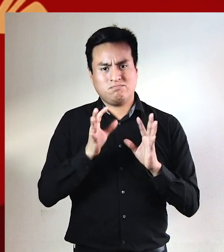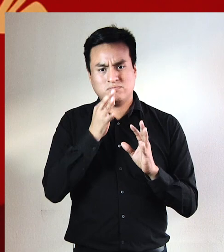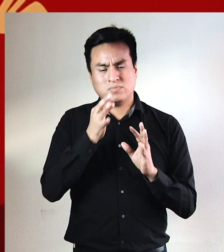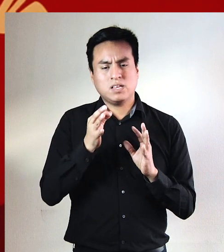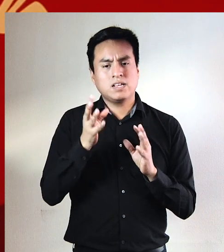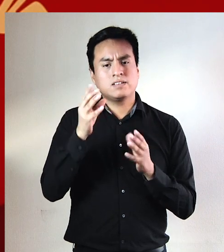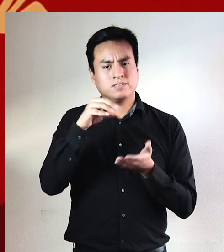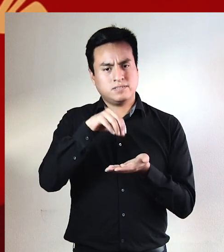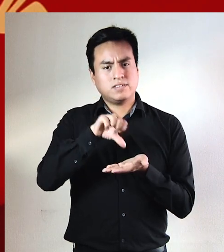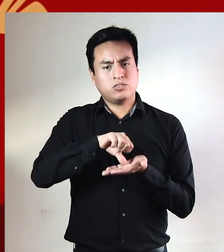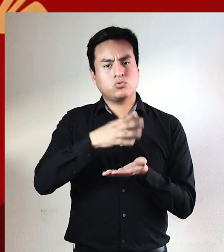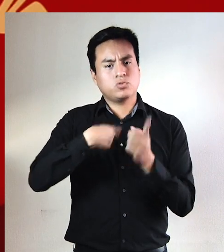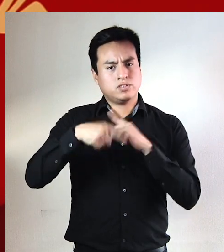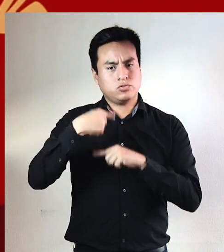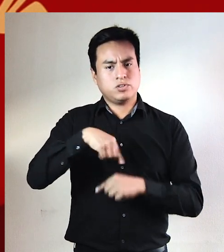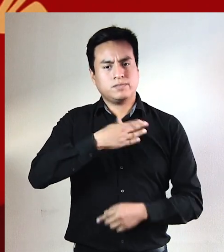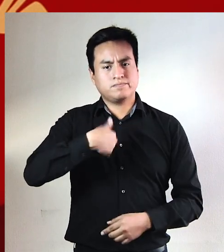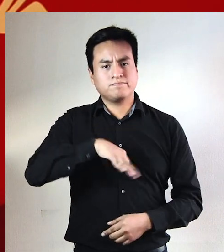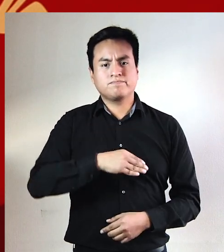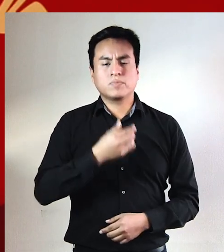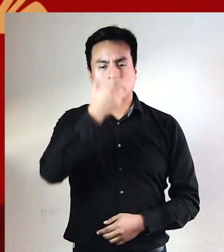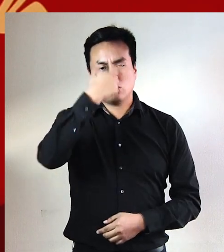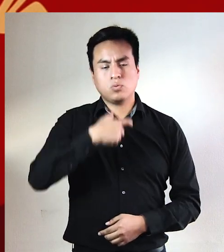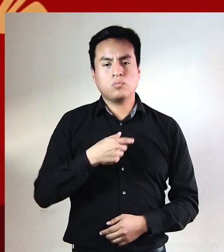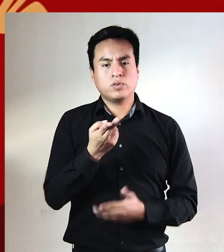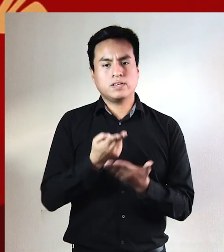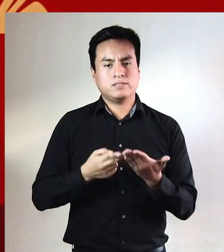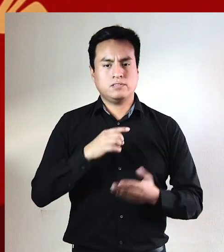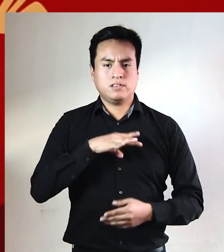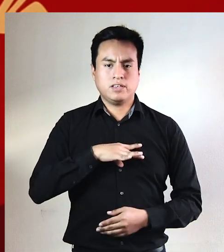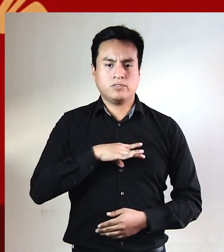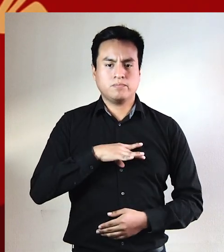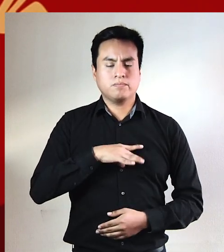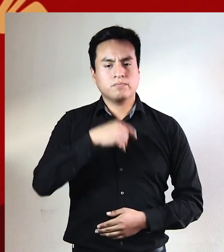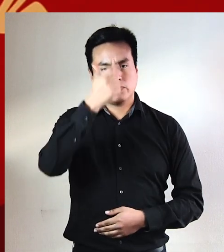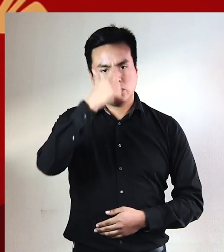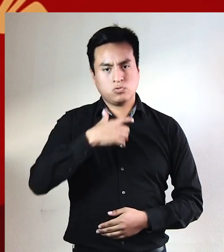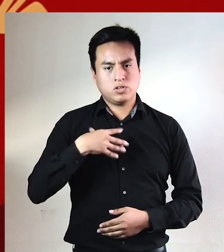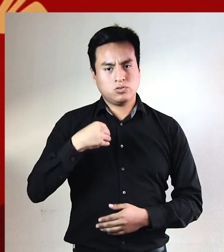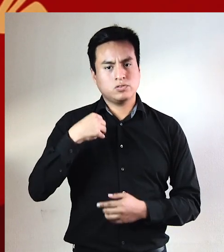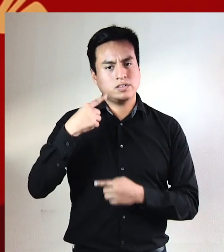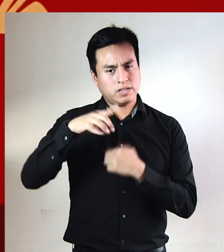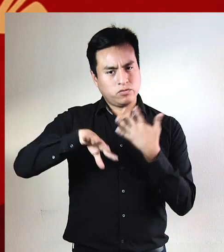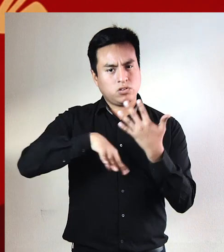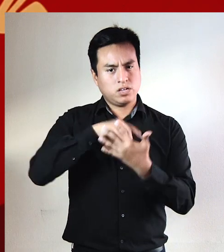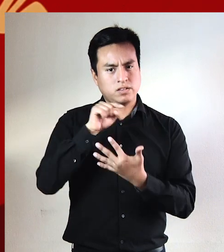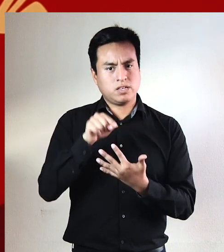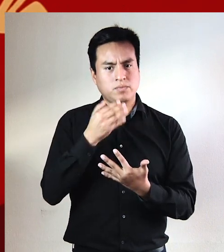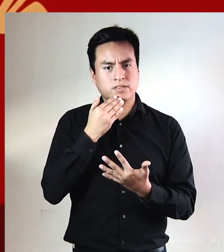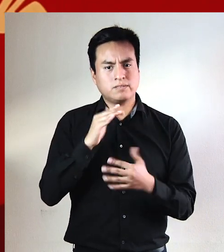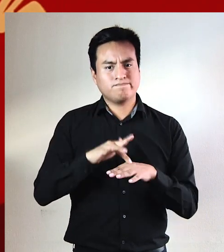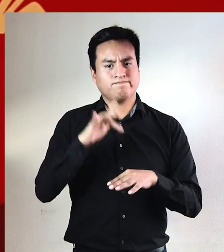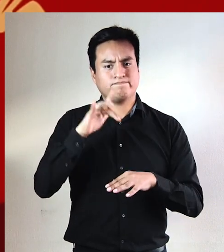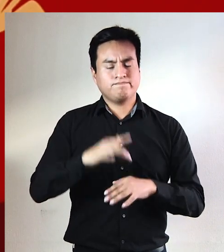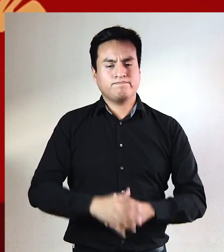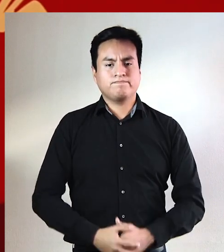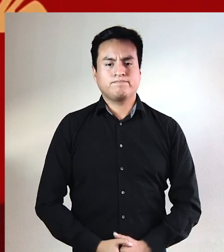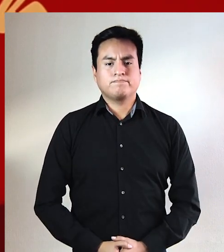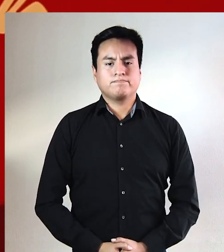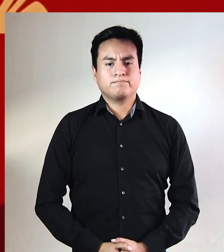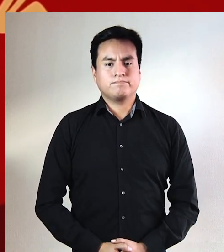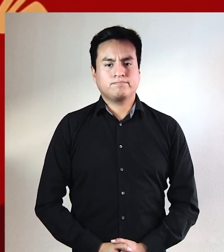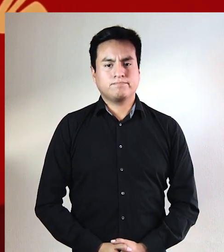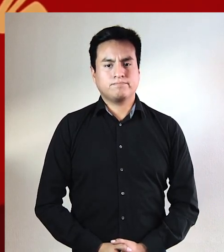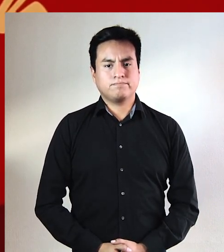aninada en el centro de nuestra historia. Soy un poeta chileno, soy un hijo de esa violencia y de esa delicadeza.